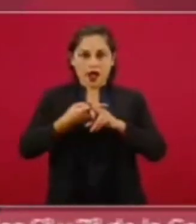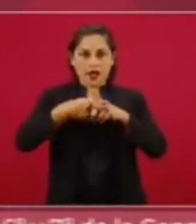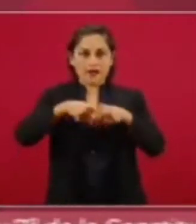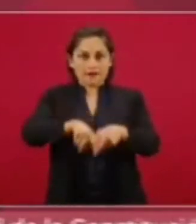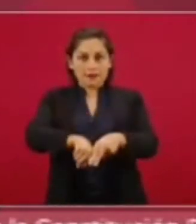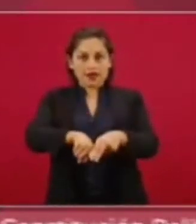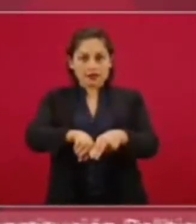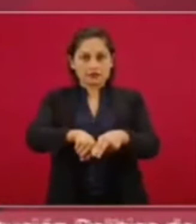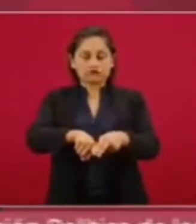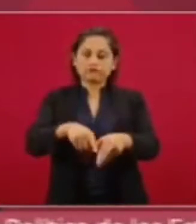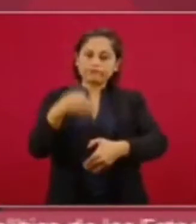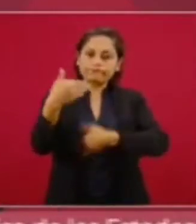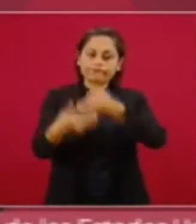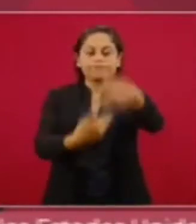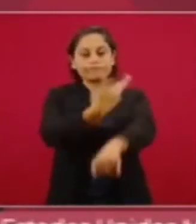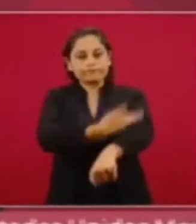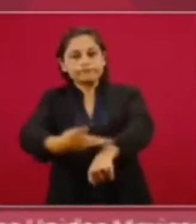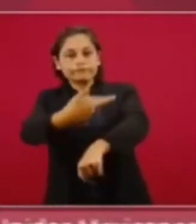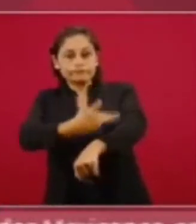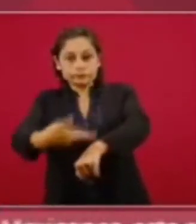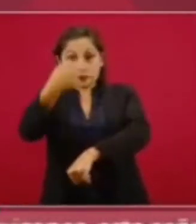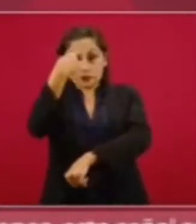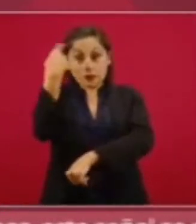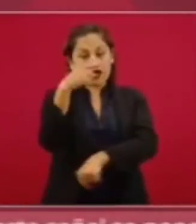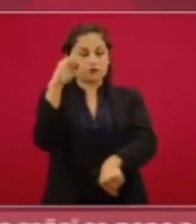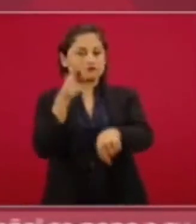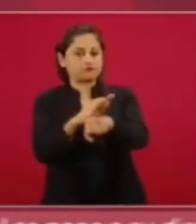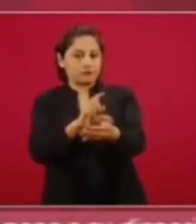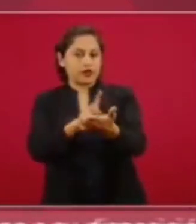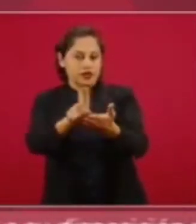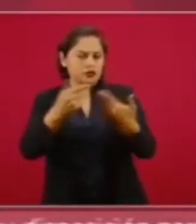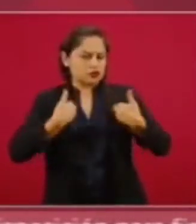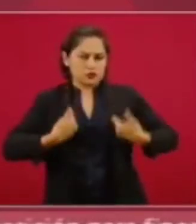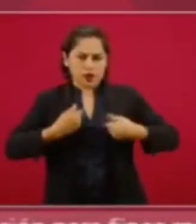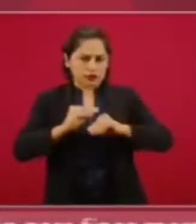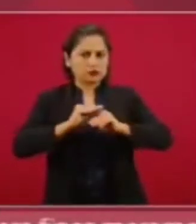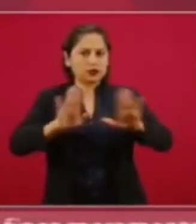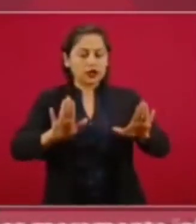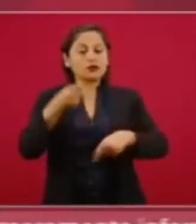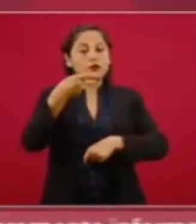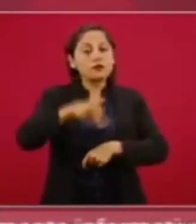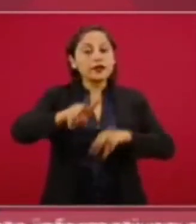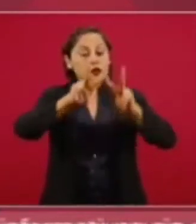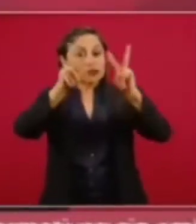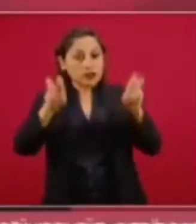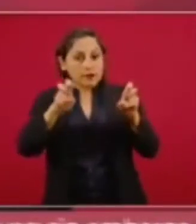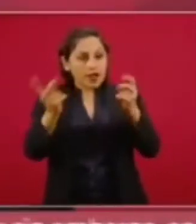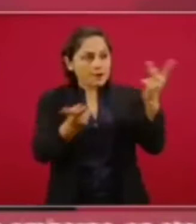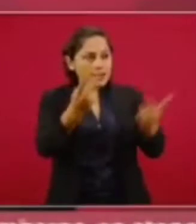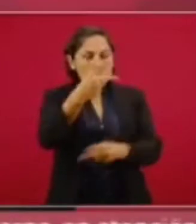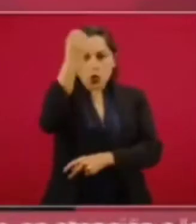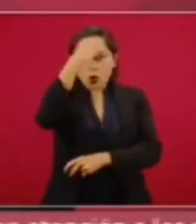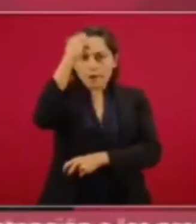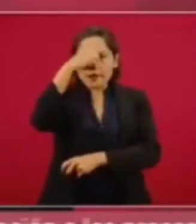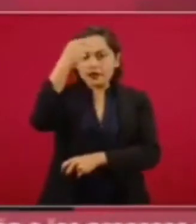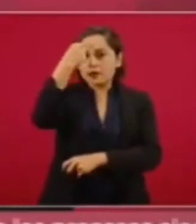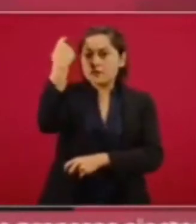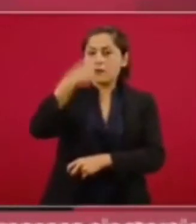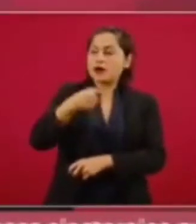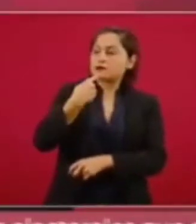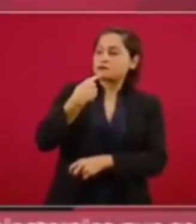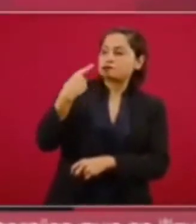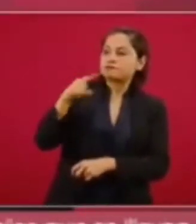en contra de los expresidentes de la República, esa fue la decisión